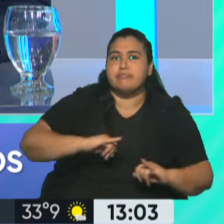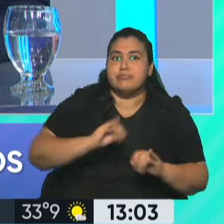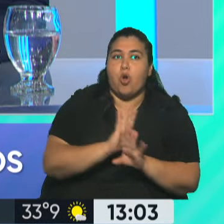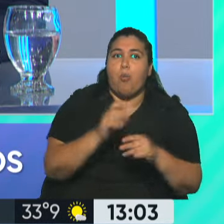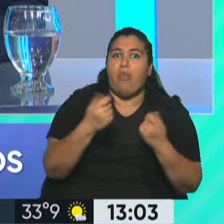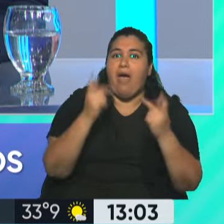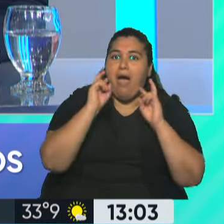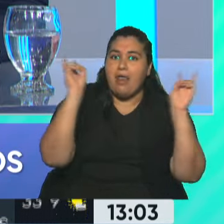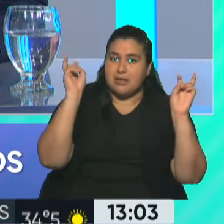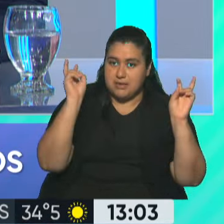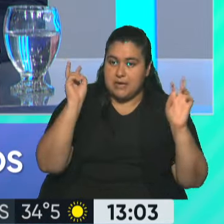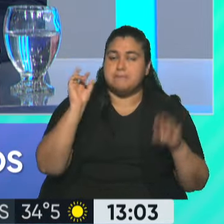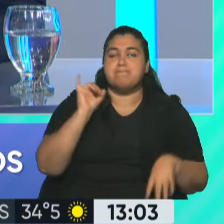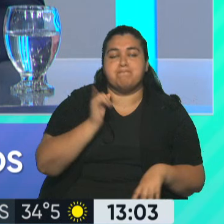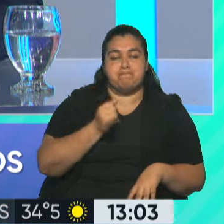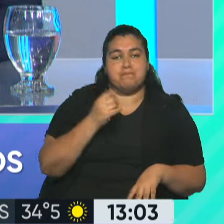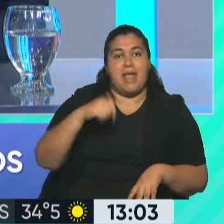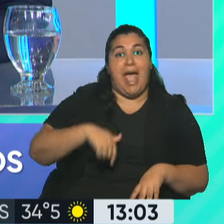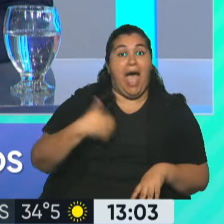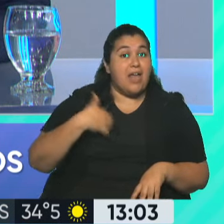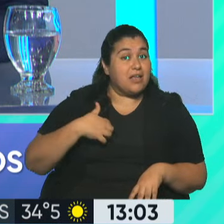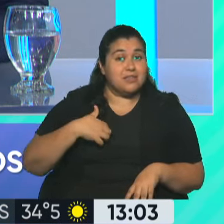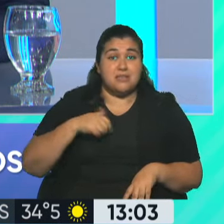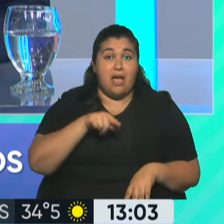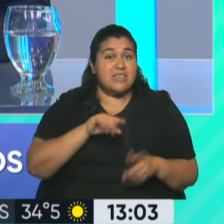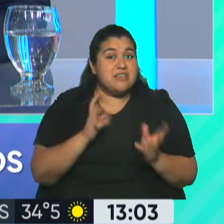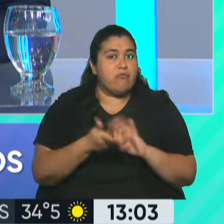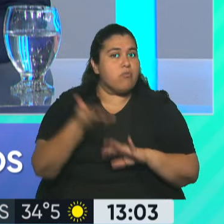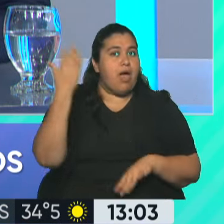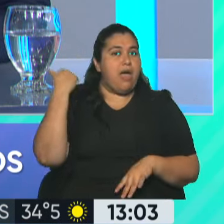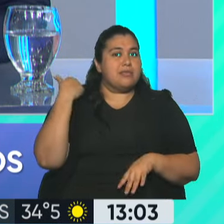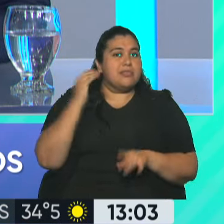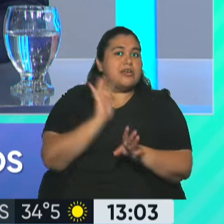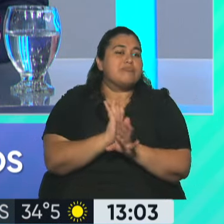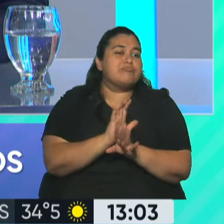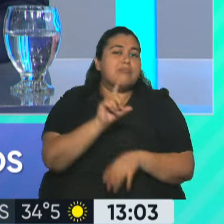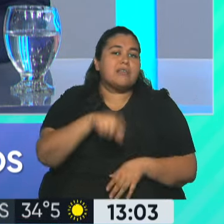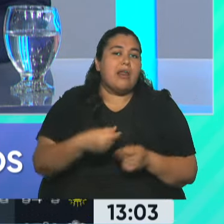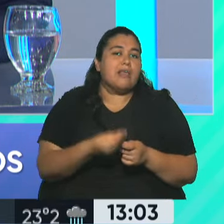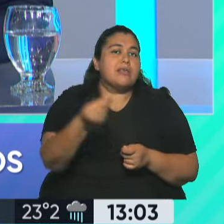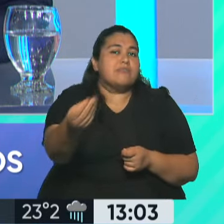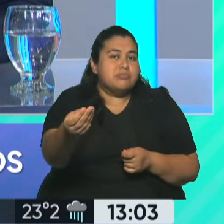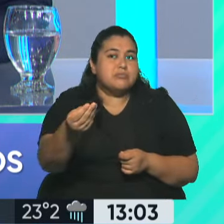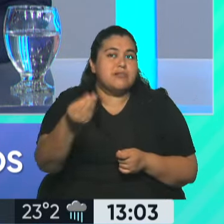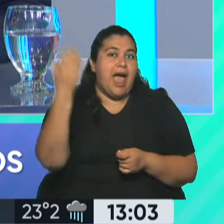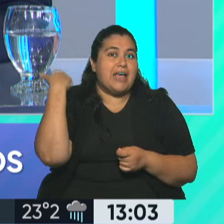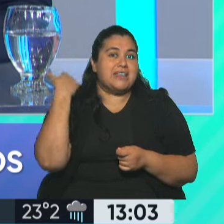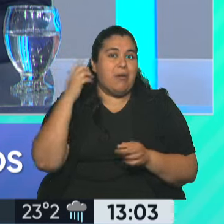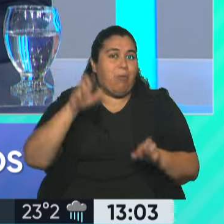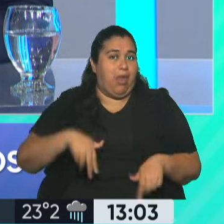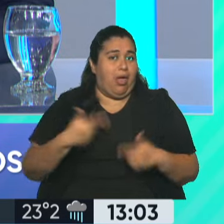seamos de los pocos países que no tenían esa modalidad de pago, que es tan insegura. Uno